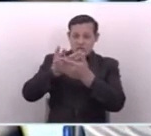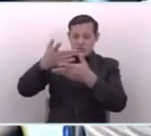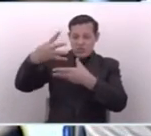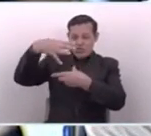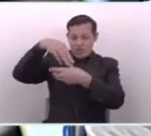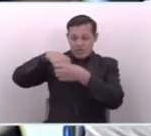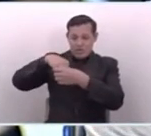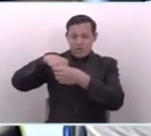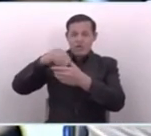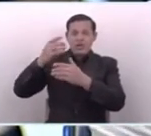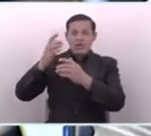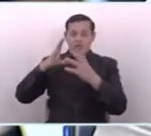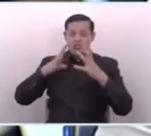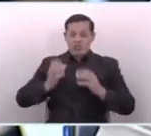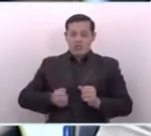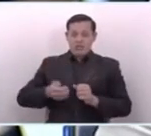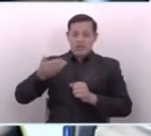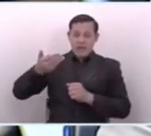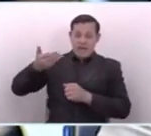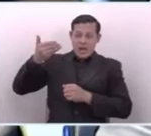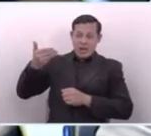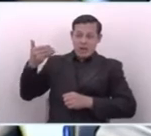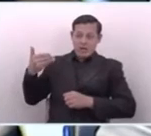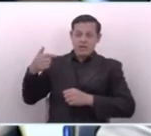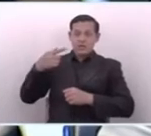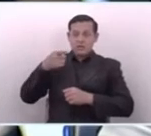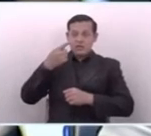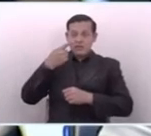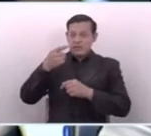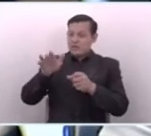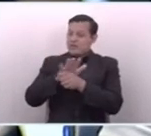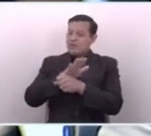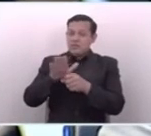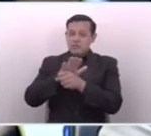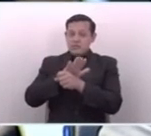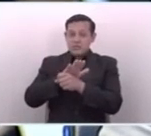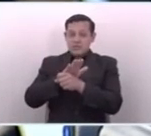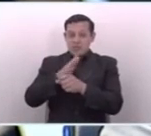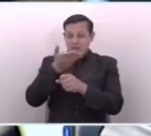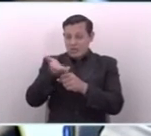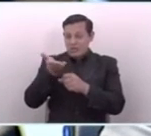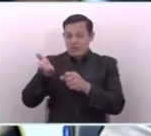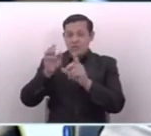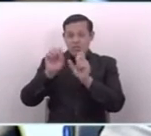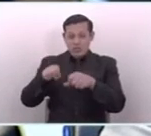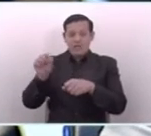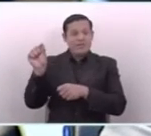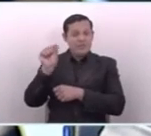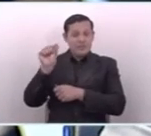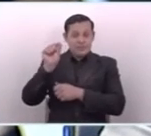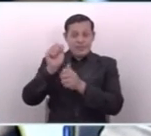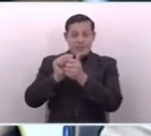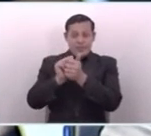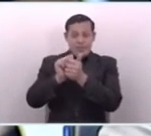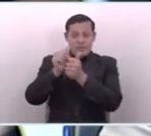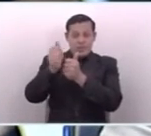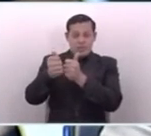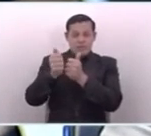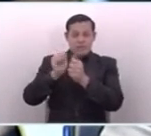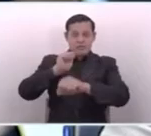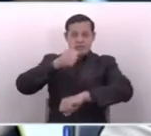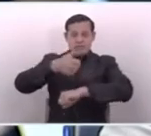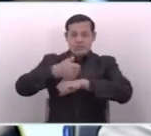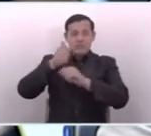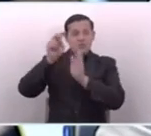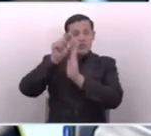incluso de gestiones anteriores donde hay elementos suficientes que también pueden permitir avanzar en implementar